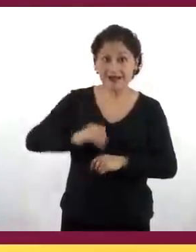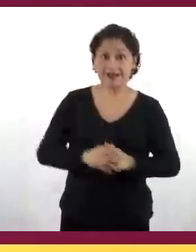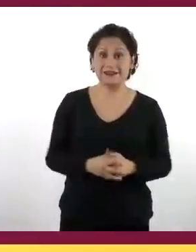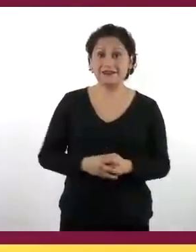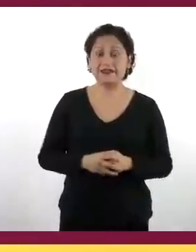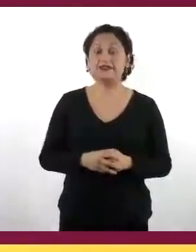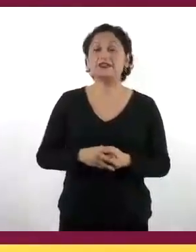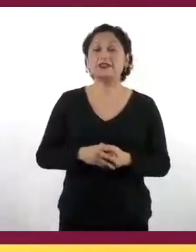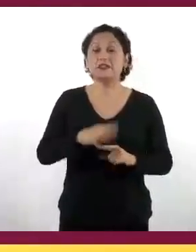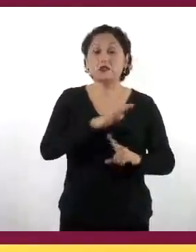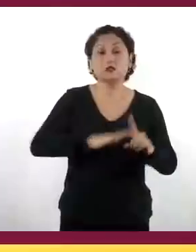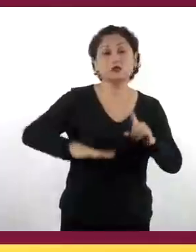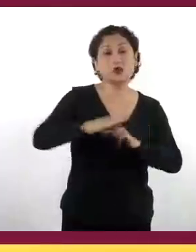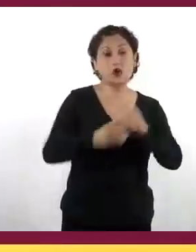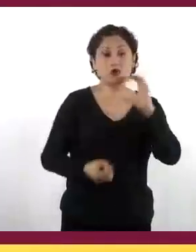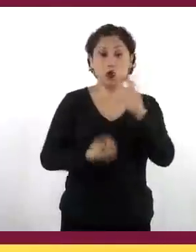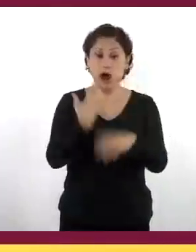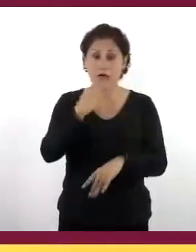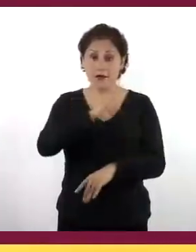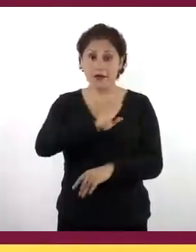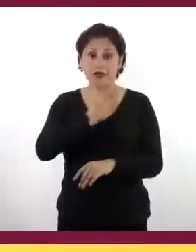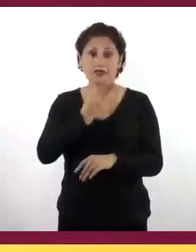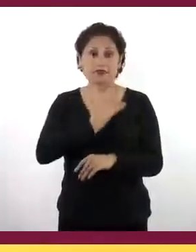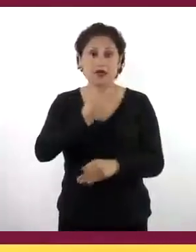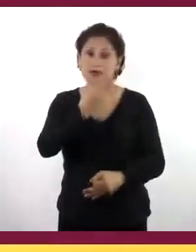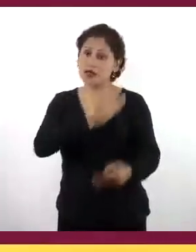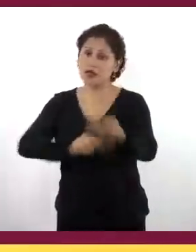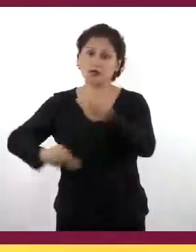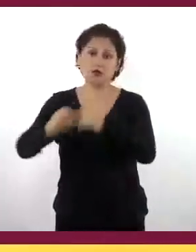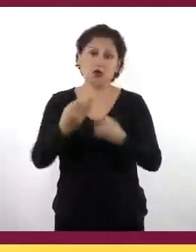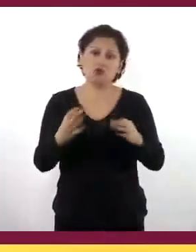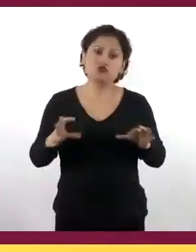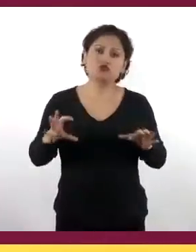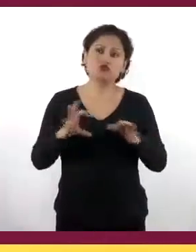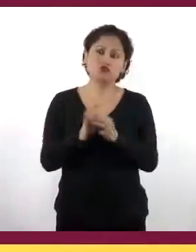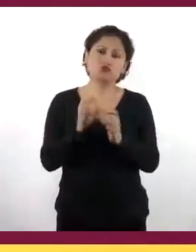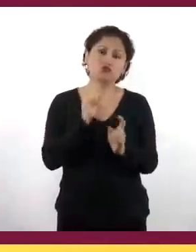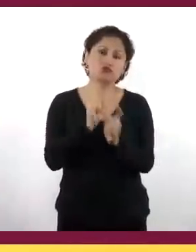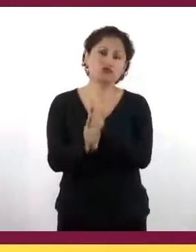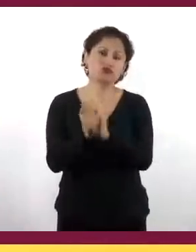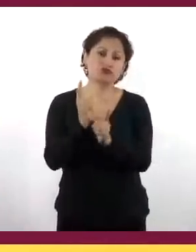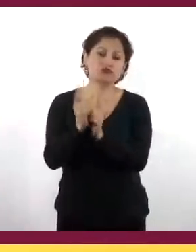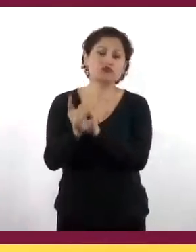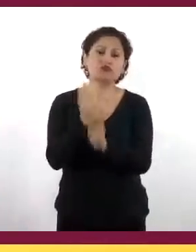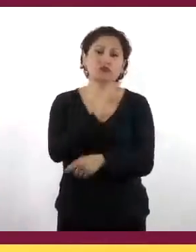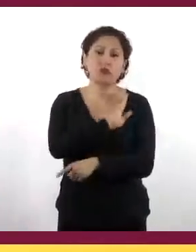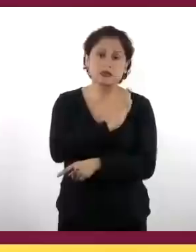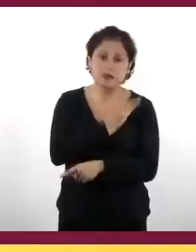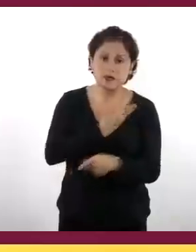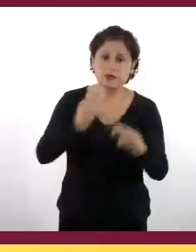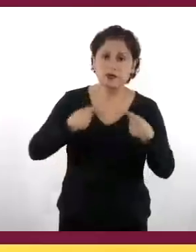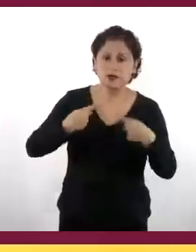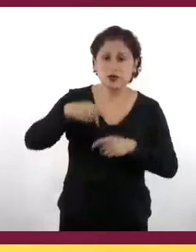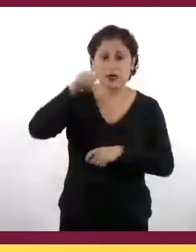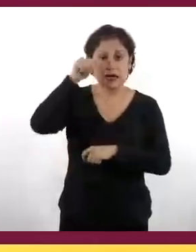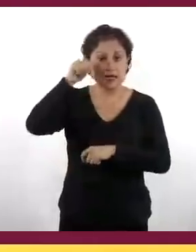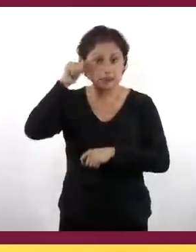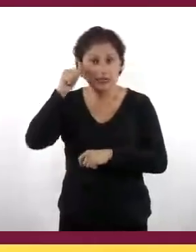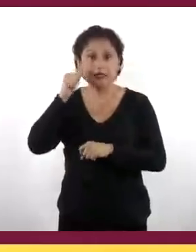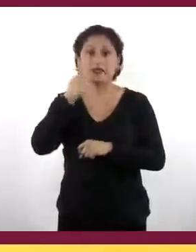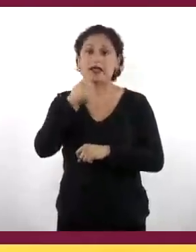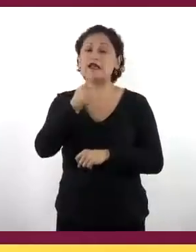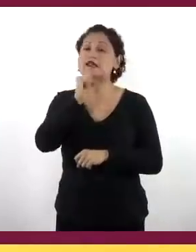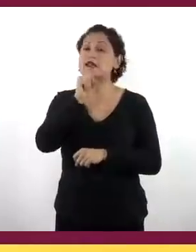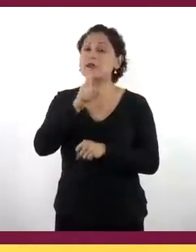de toda la Nueva España convivió de manera cotidiana con españoles, asiáticos y esclavos africanos para dar